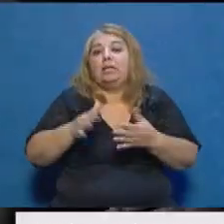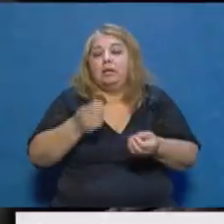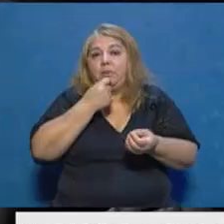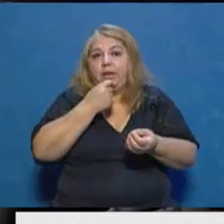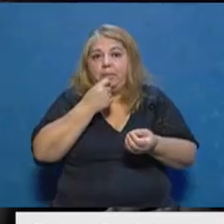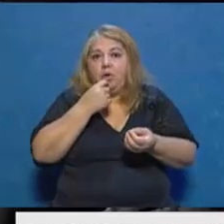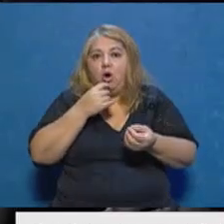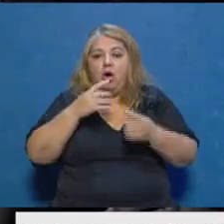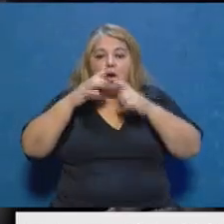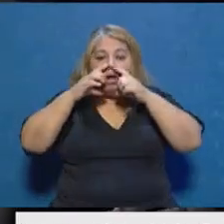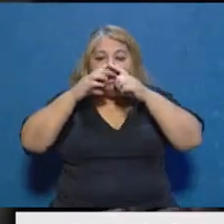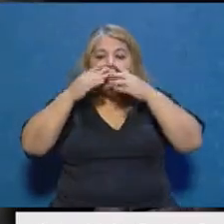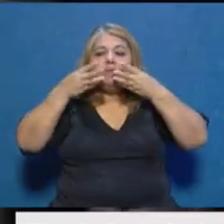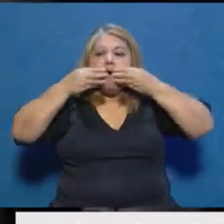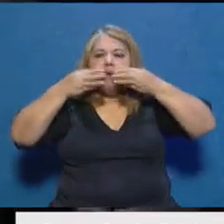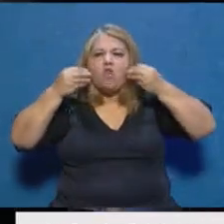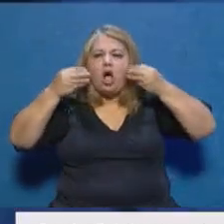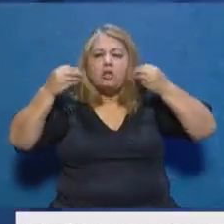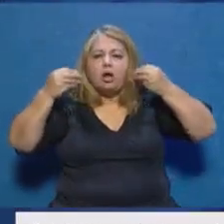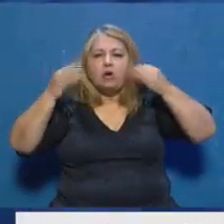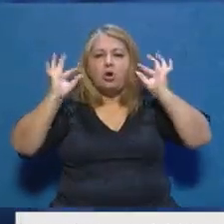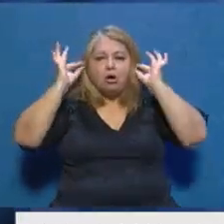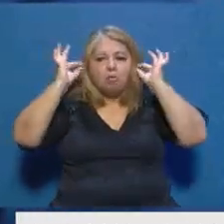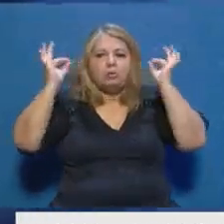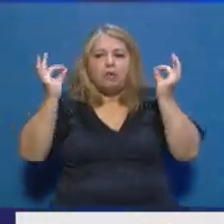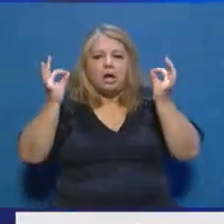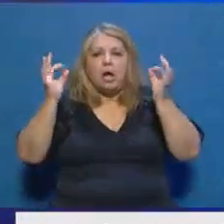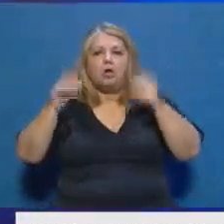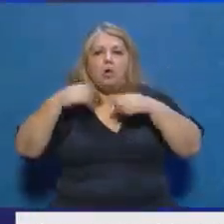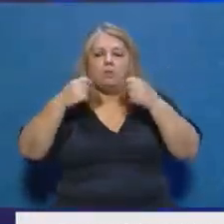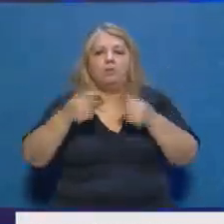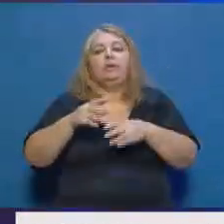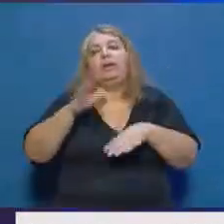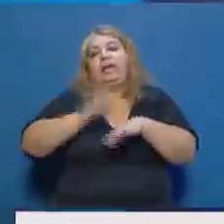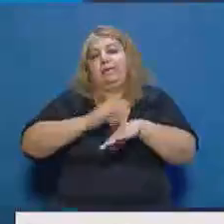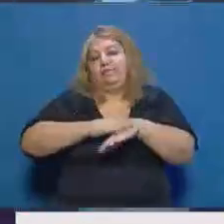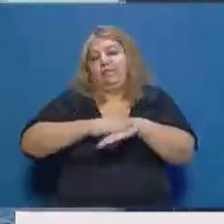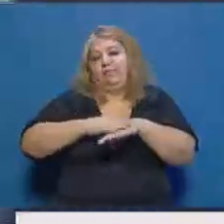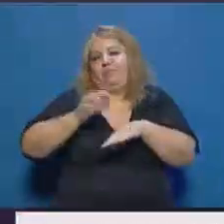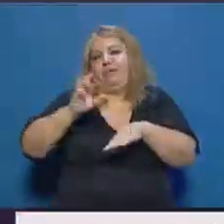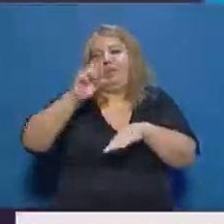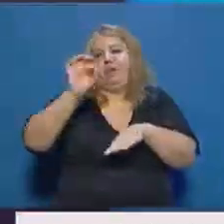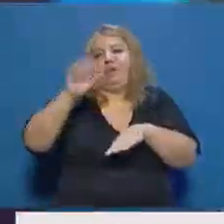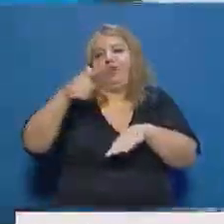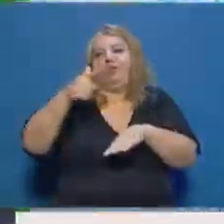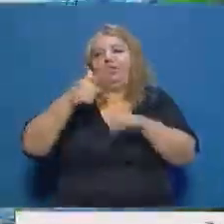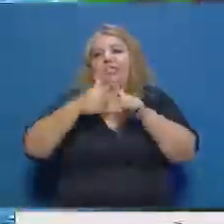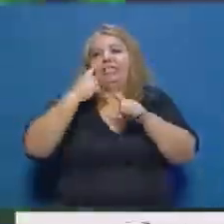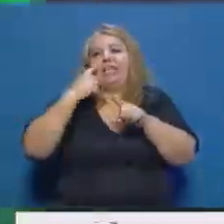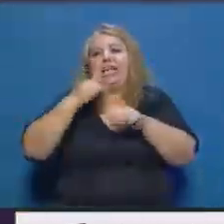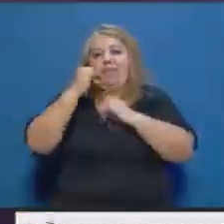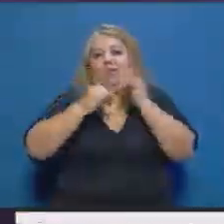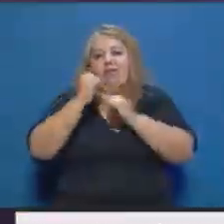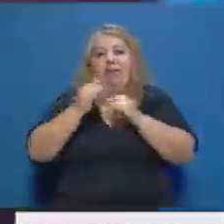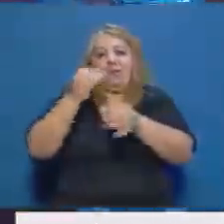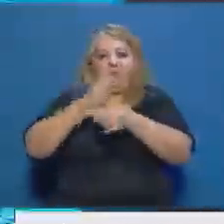manipularlo. Bueno, son cosas que tenemos que ir aprendiendo y Roxy Lopresti siempre tiene especialistas de primera línea para poder conocer un